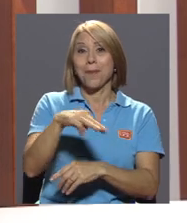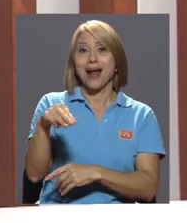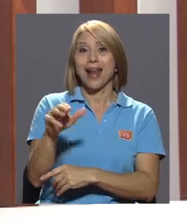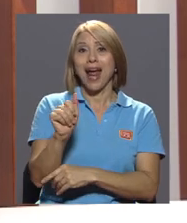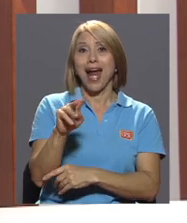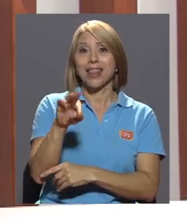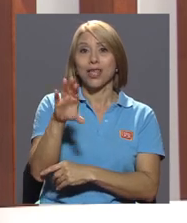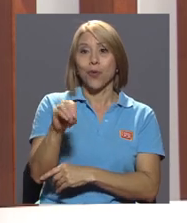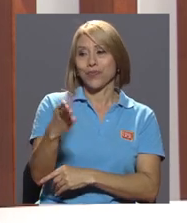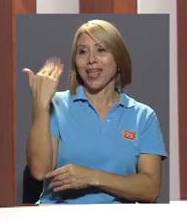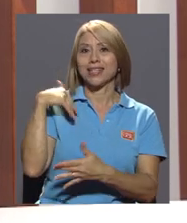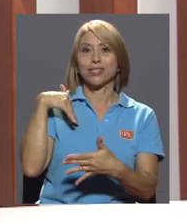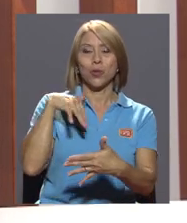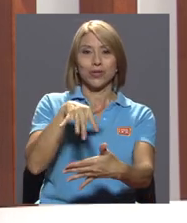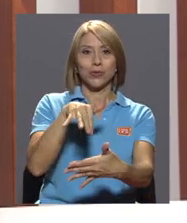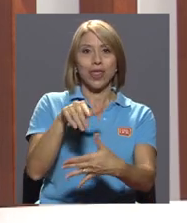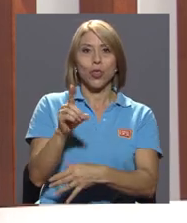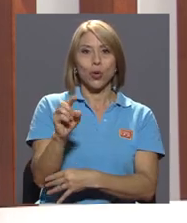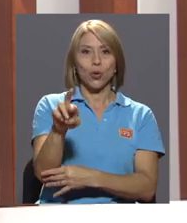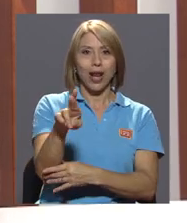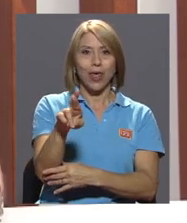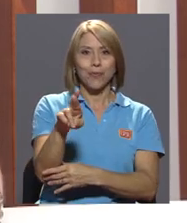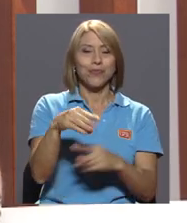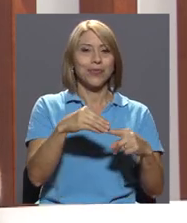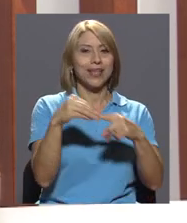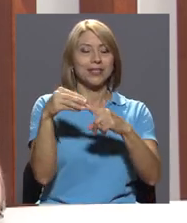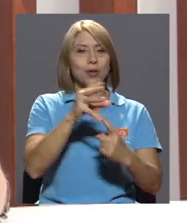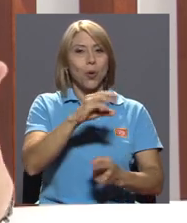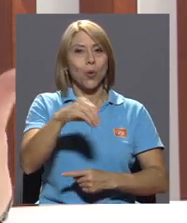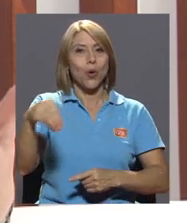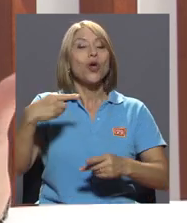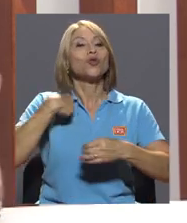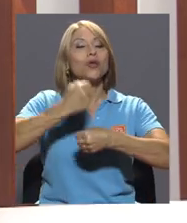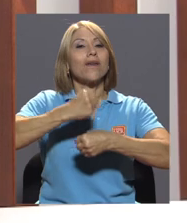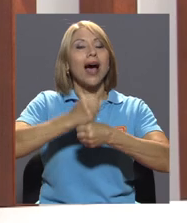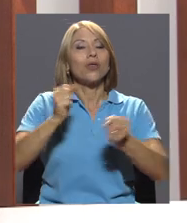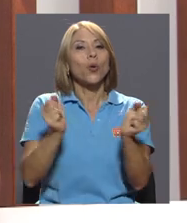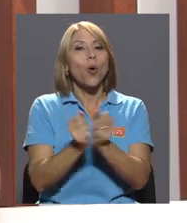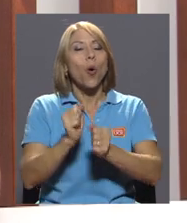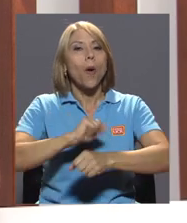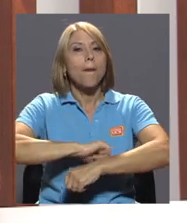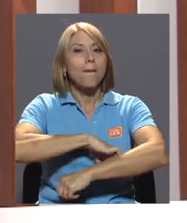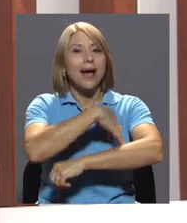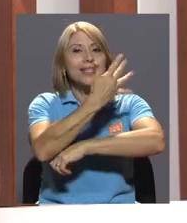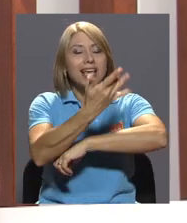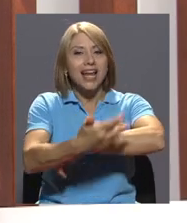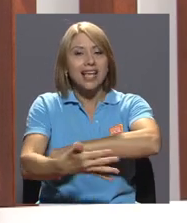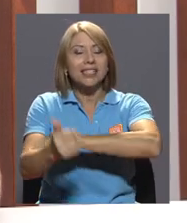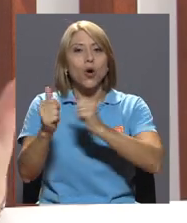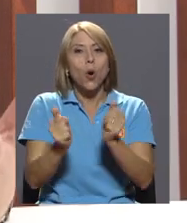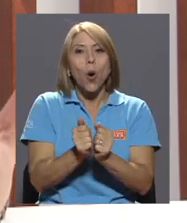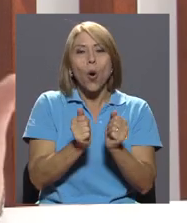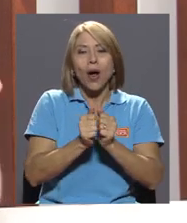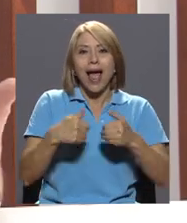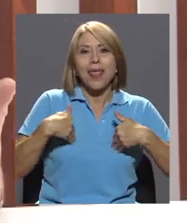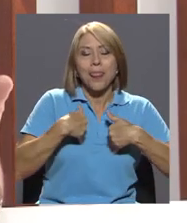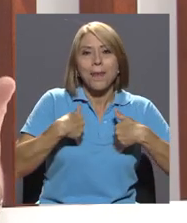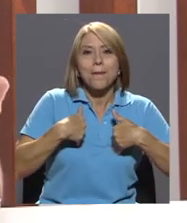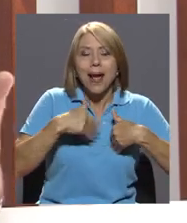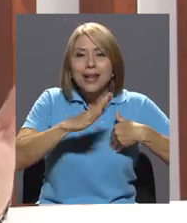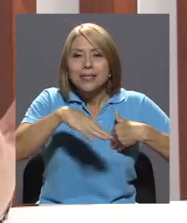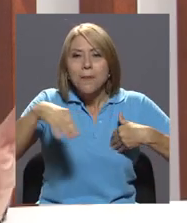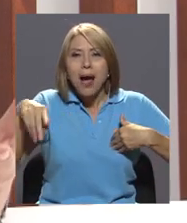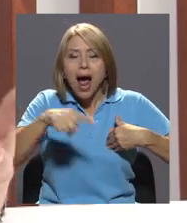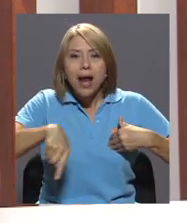de doctorado en oceanografía. Empecé trabajando con ballenas y mamíferos marinos, porque la acústica y el